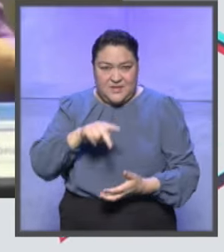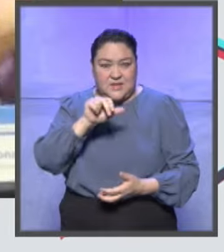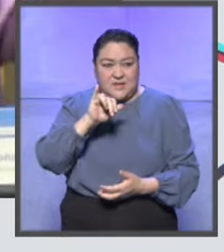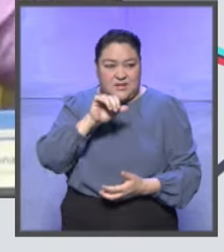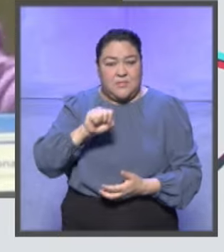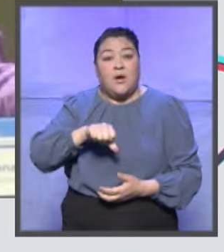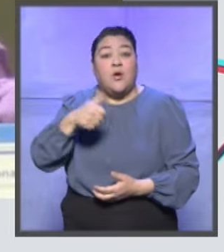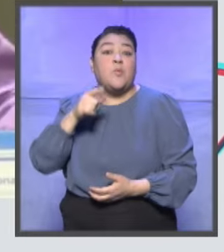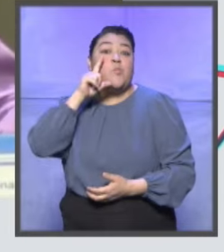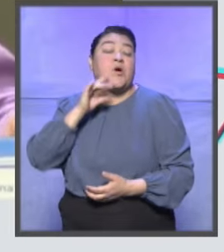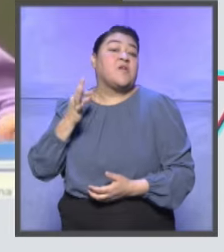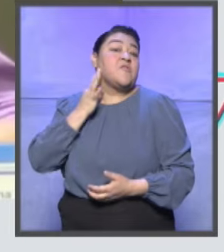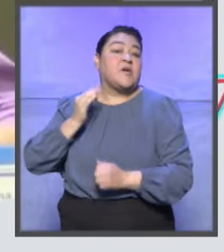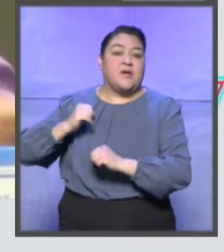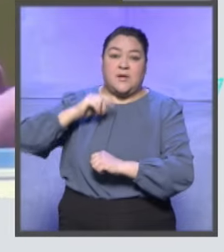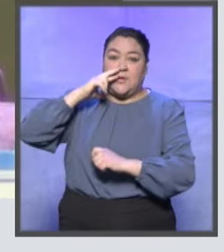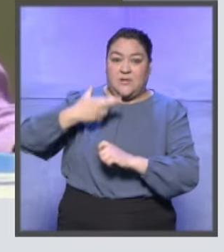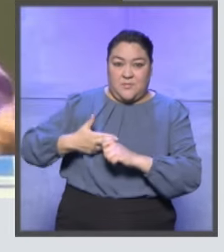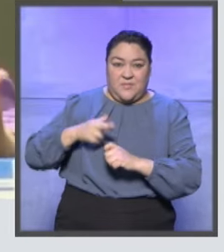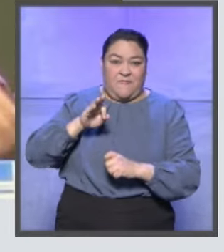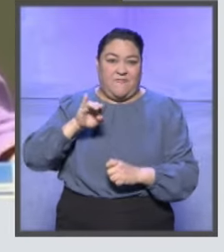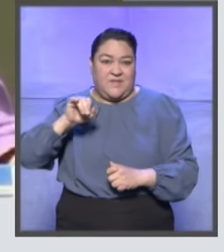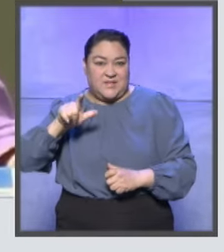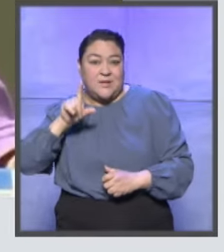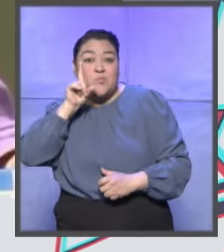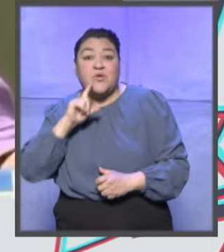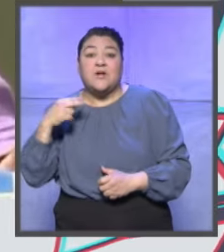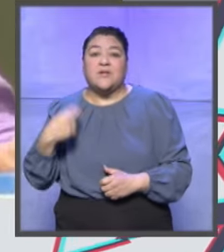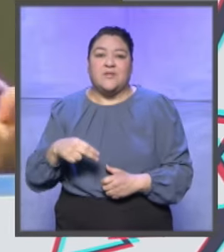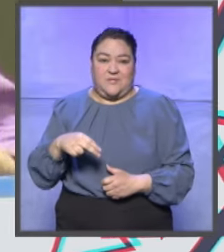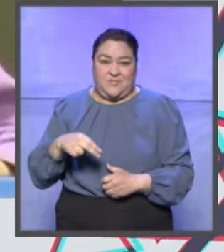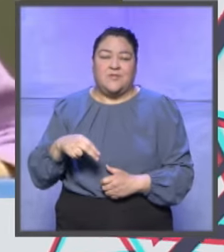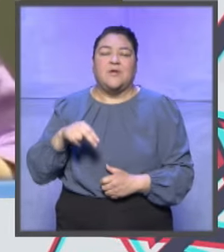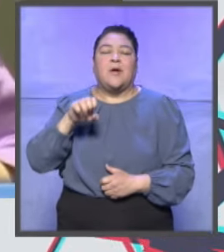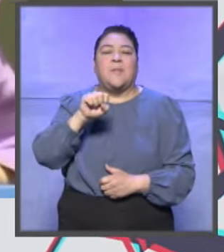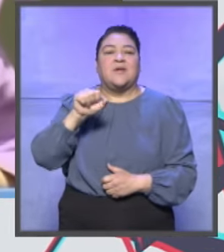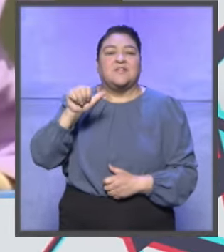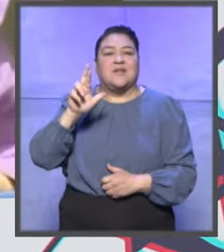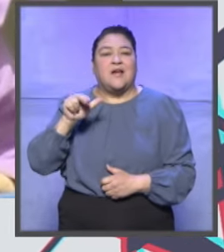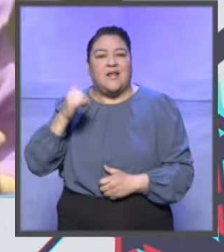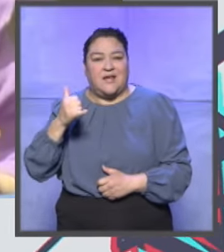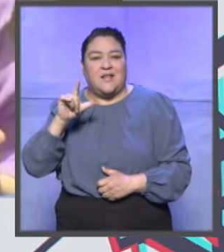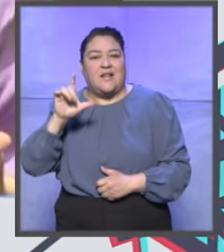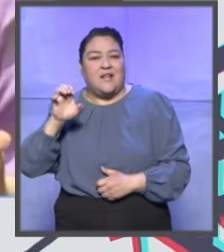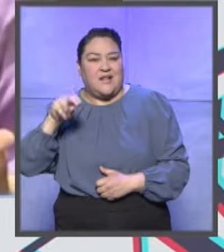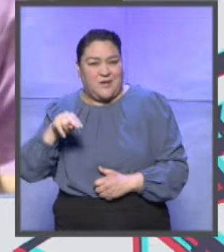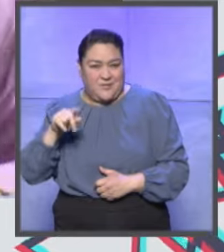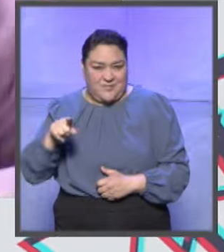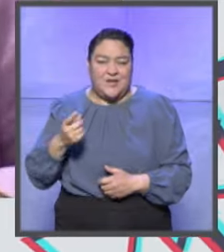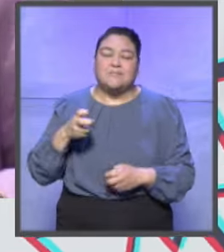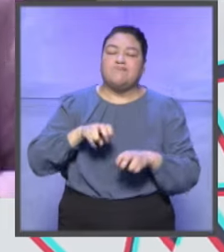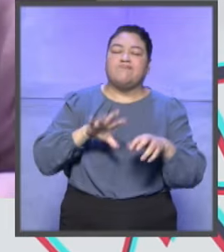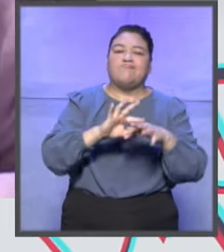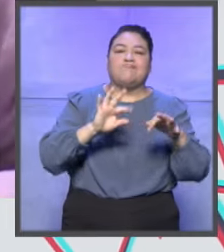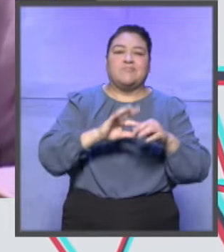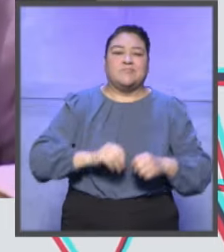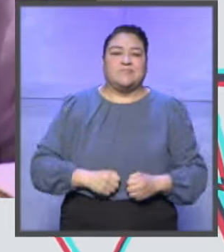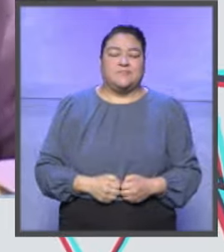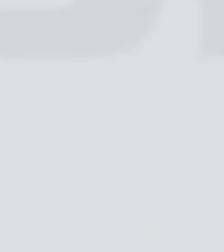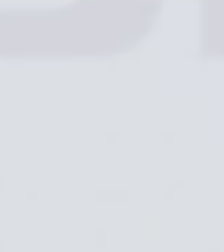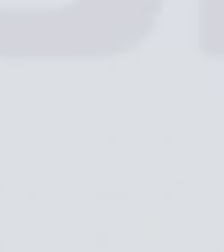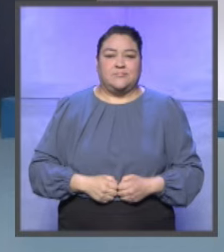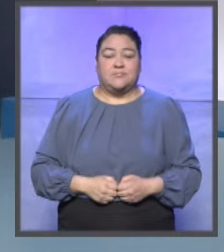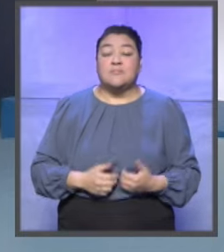y la fiscal especializada para la atención de delitos electorales de la Ciudad de México, Alma Elena Saraj, de León Cardona.